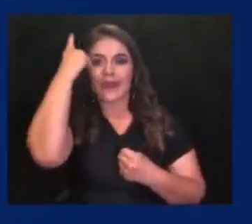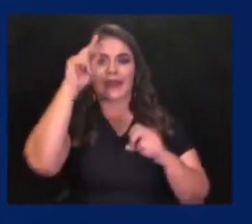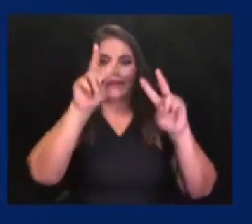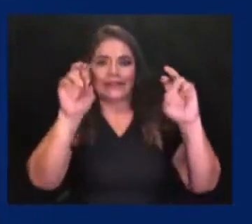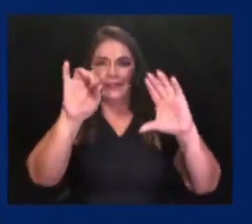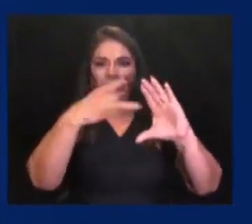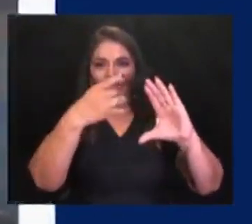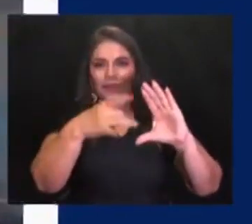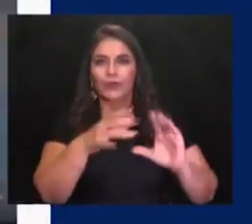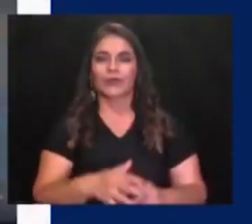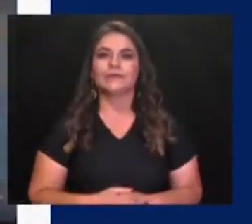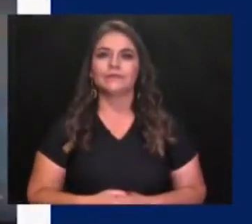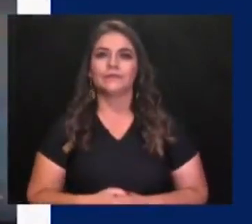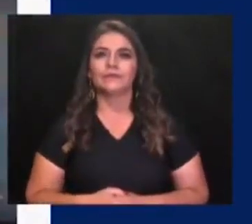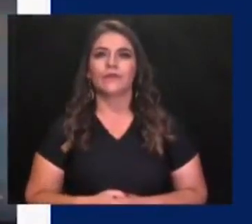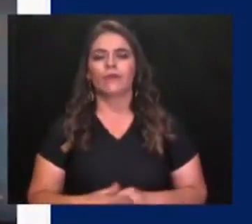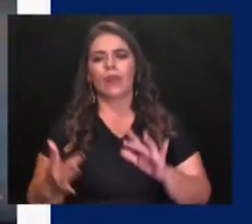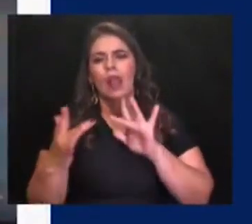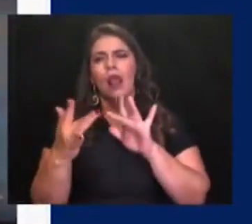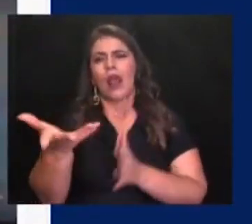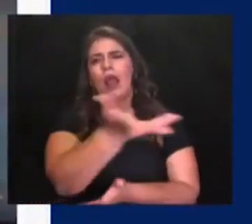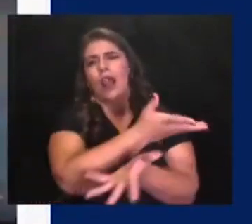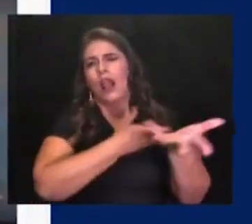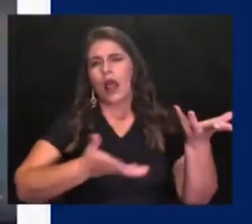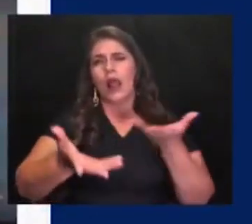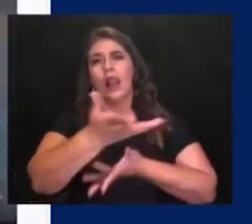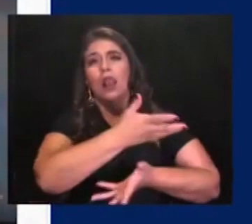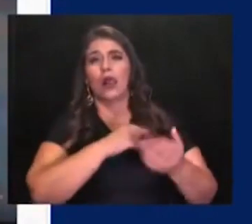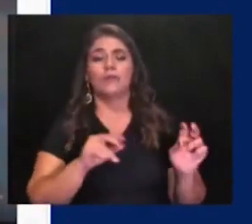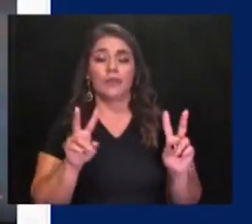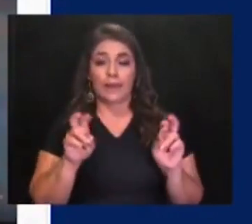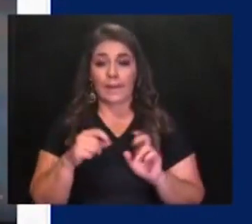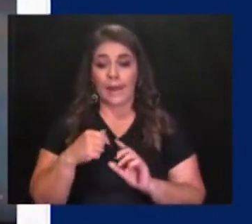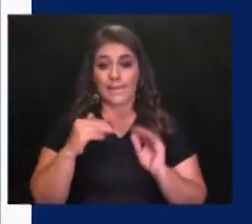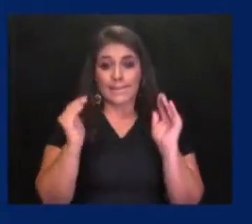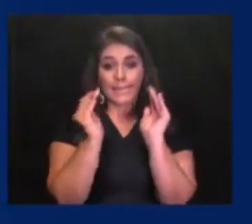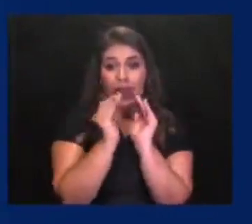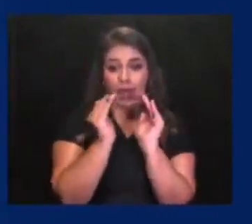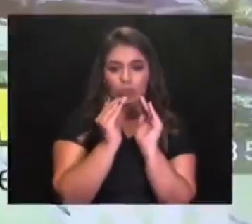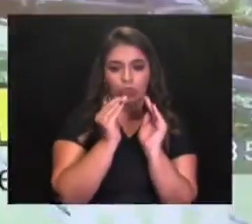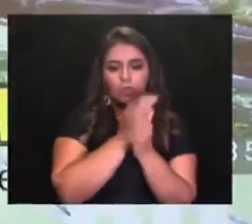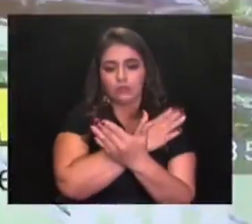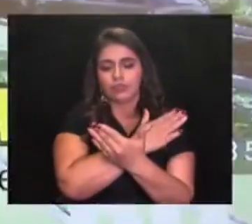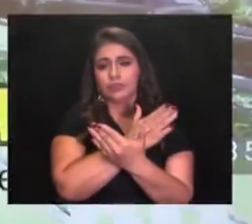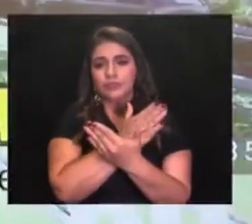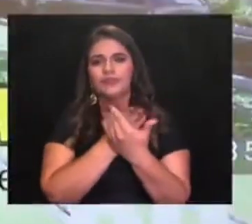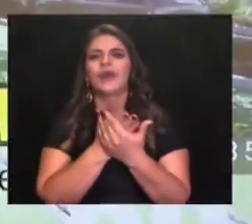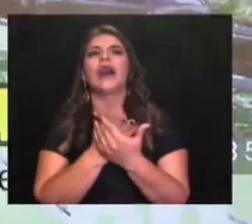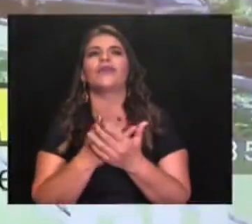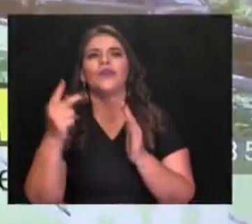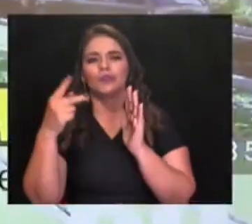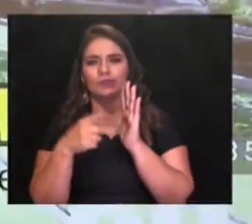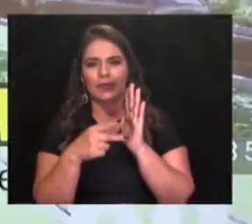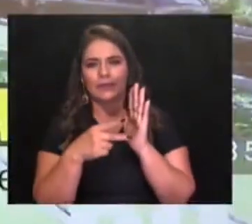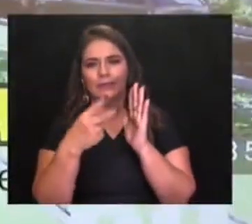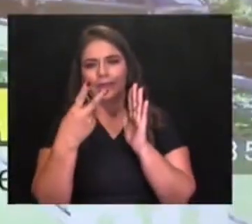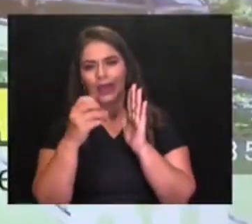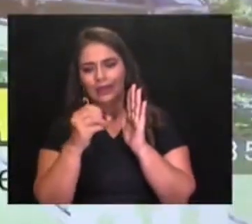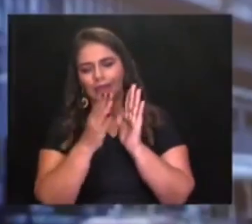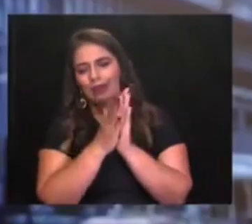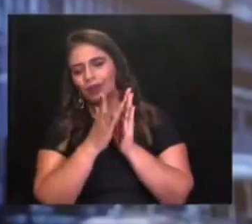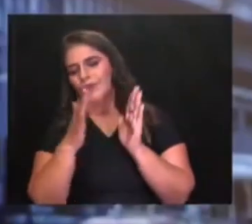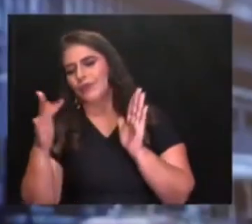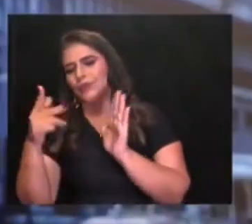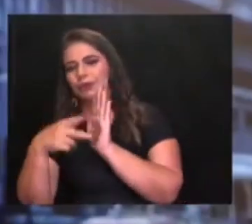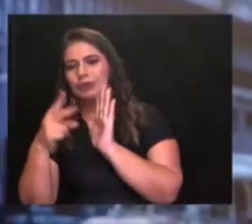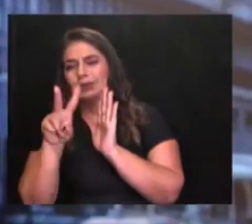virtual. De esta manera debatieron durante el mes de mayo el plan que se convierte en la carta de navegación para el desarrollo de la capital antioqueña.